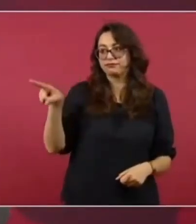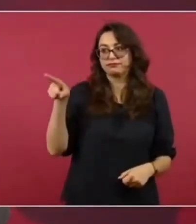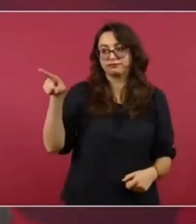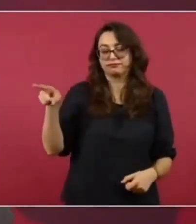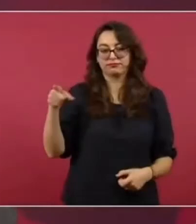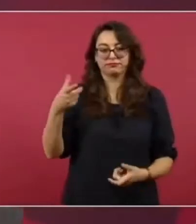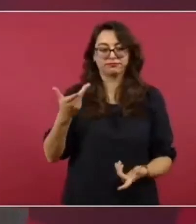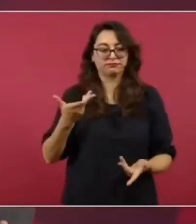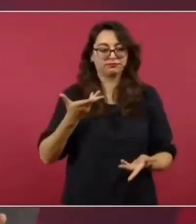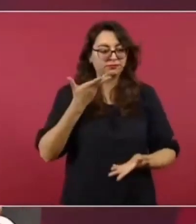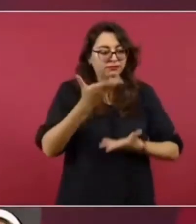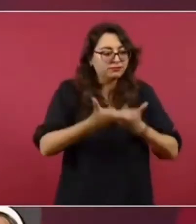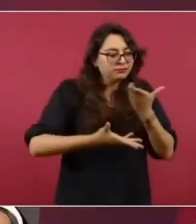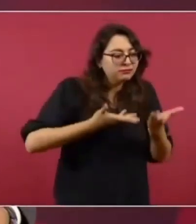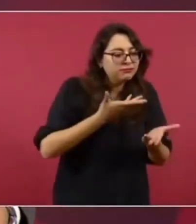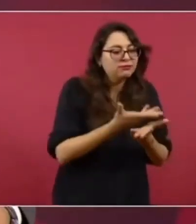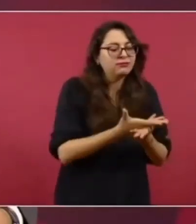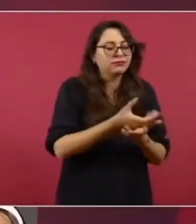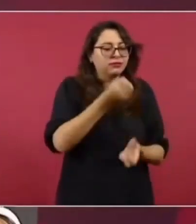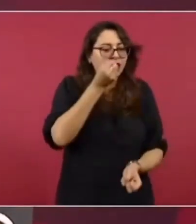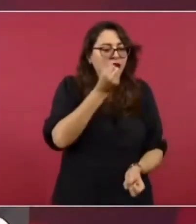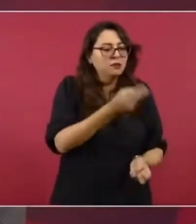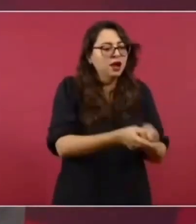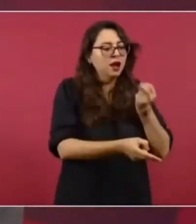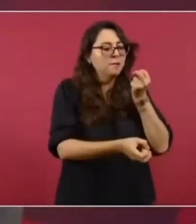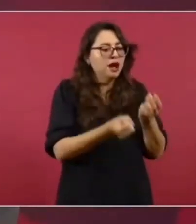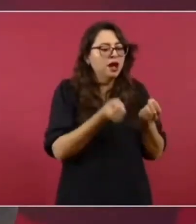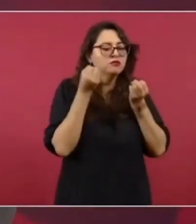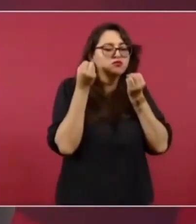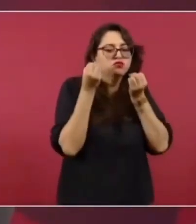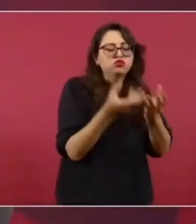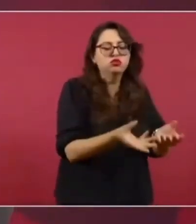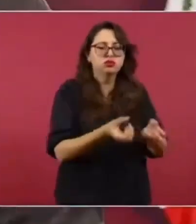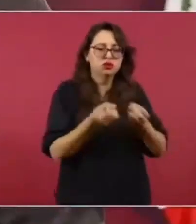impartir justicia para la mayoría del pueblo